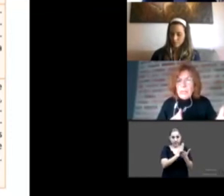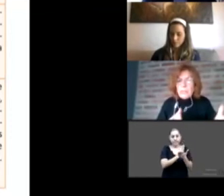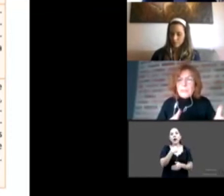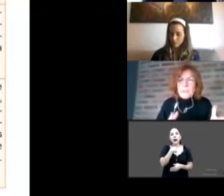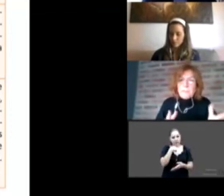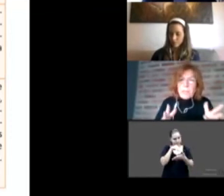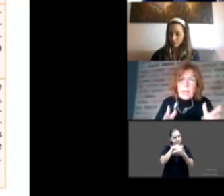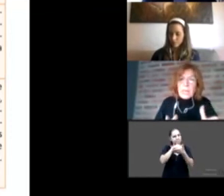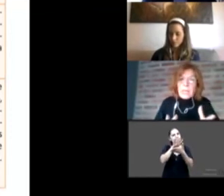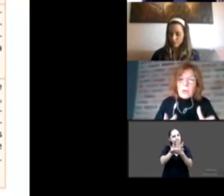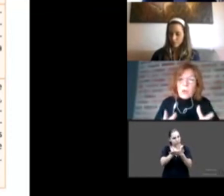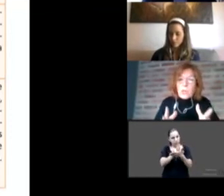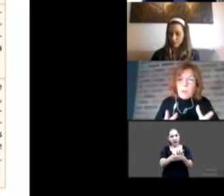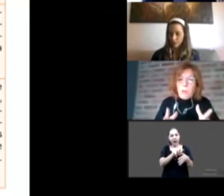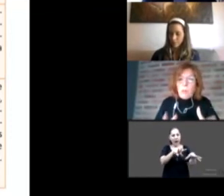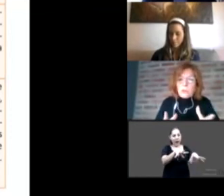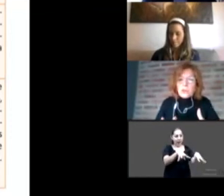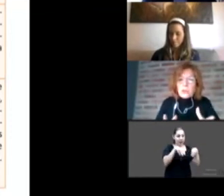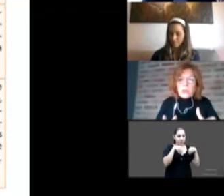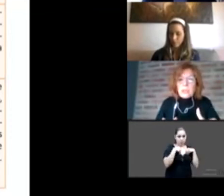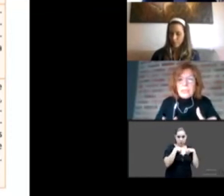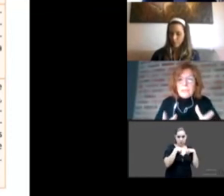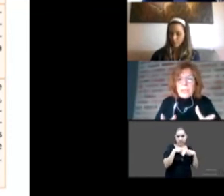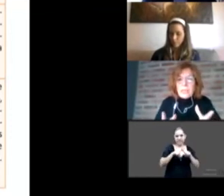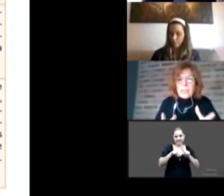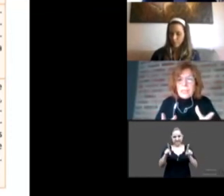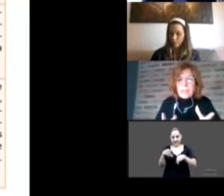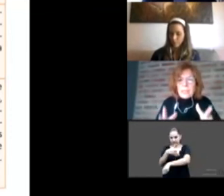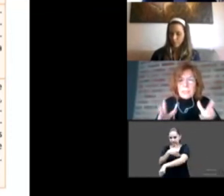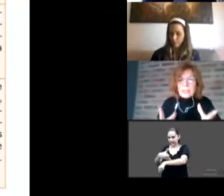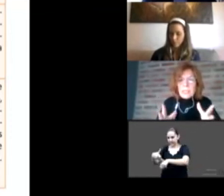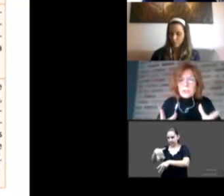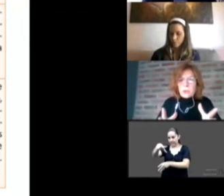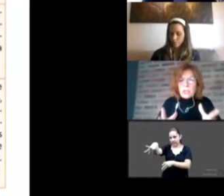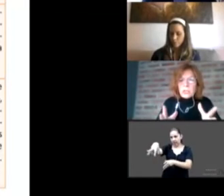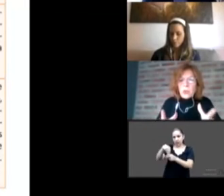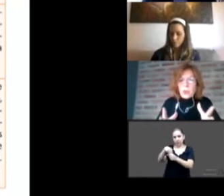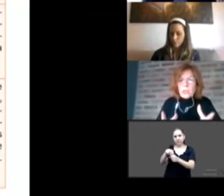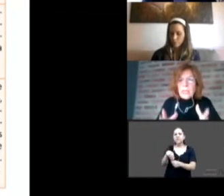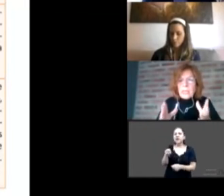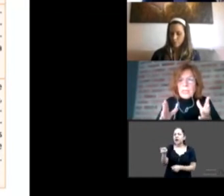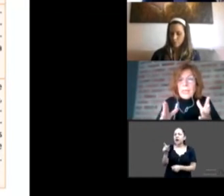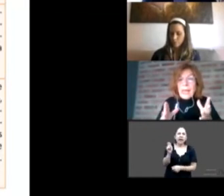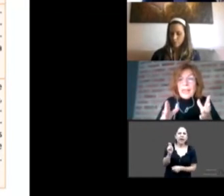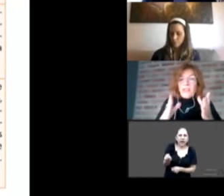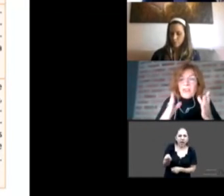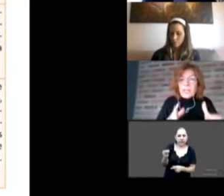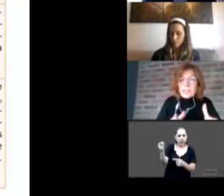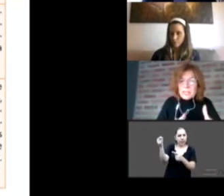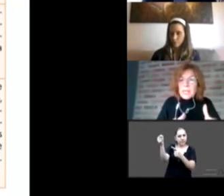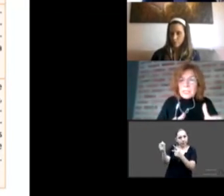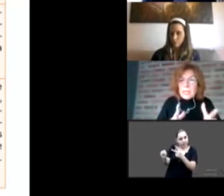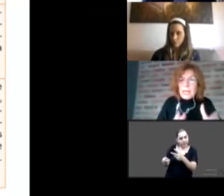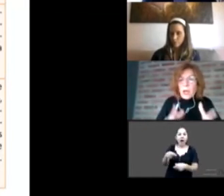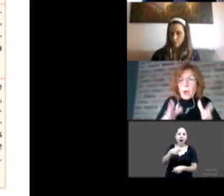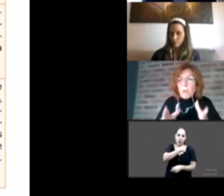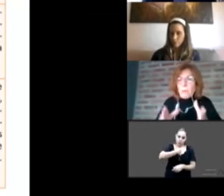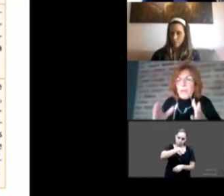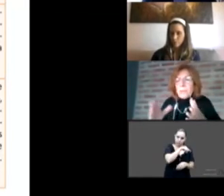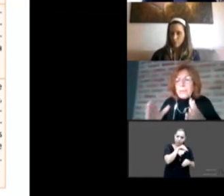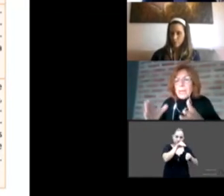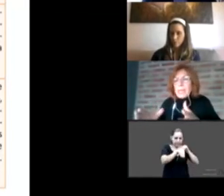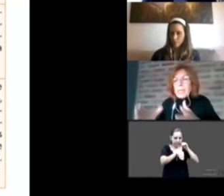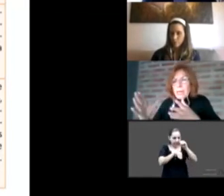familiar, ahí nos cuidamos mucho de establecer esto, que son las diferencias y las